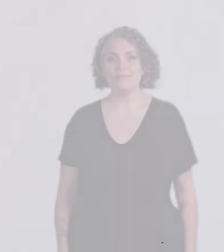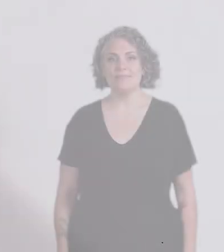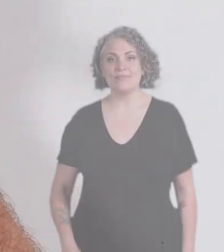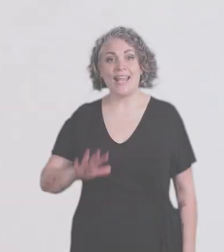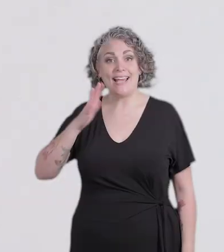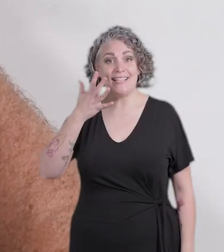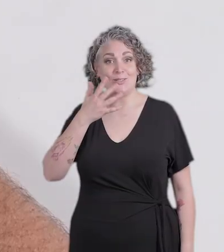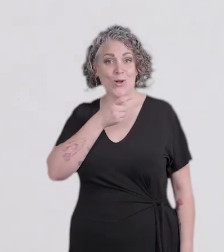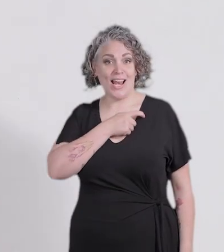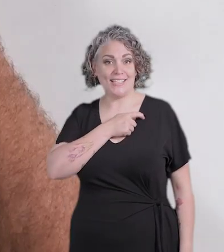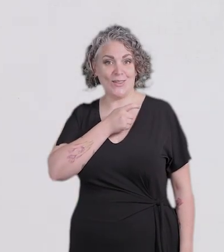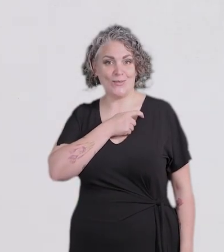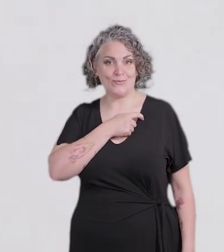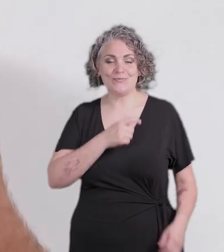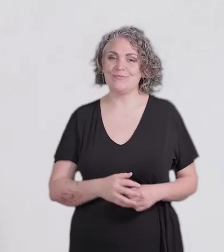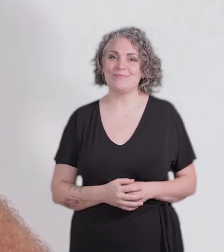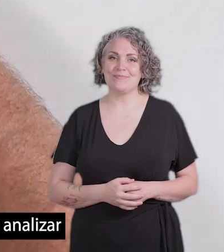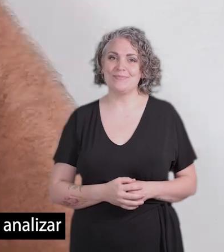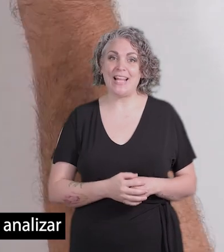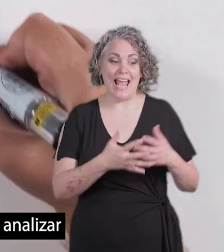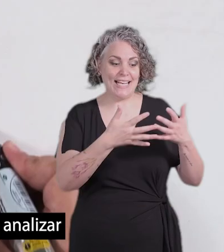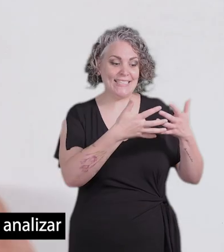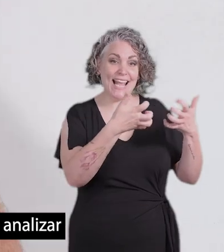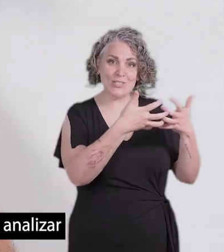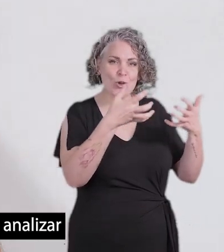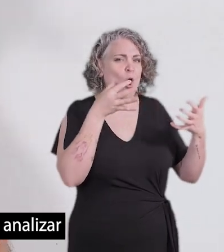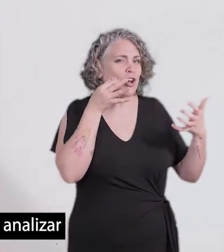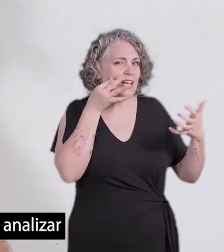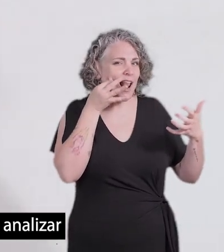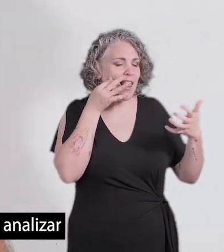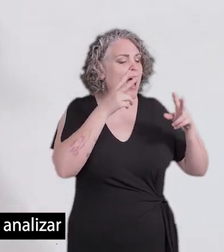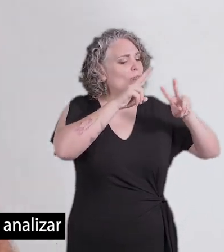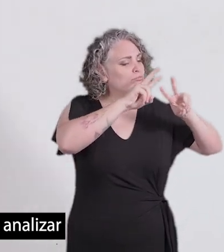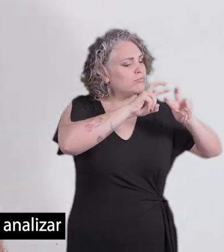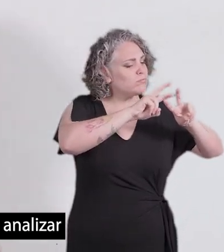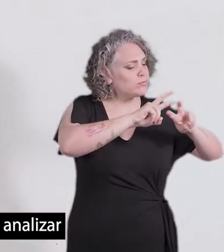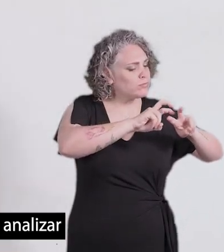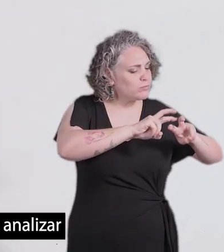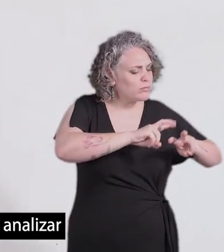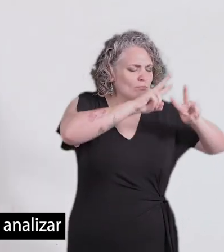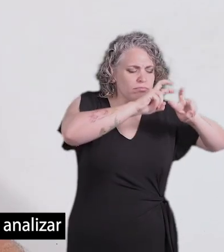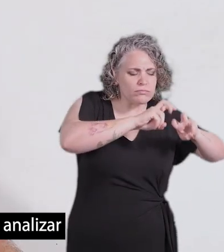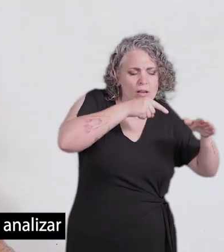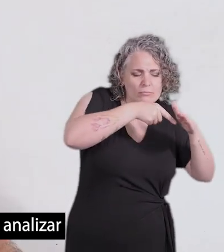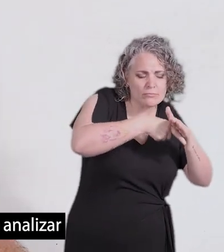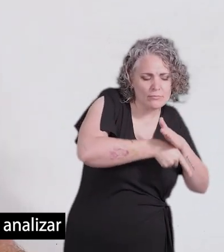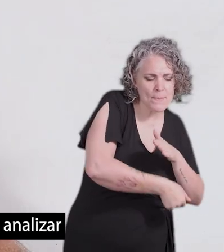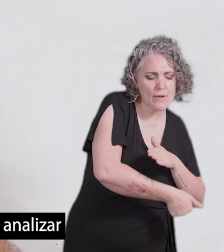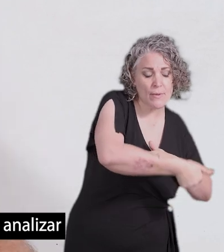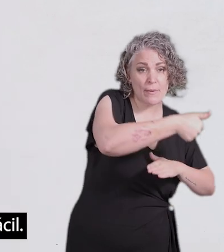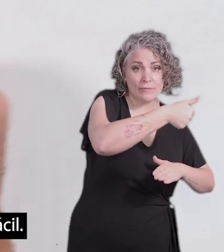Quinto latido Analizamos el texto original y lo volvemos a analizar